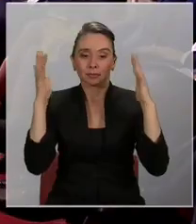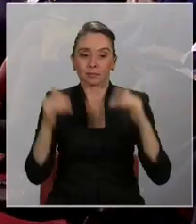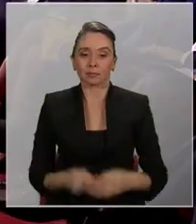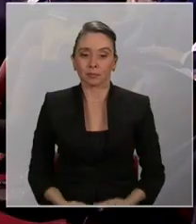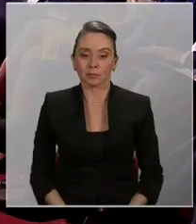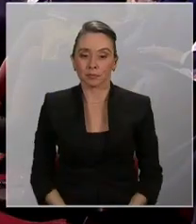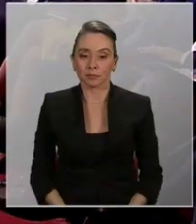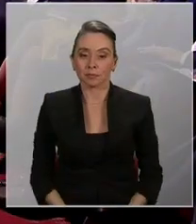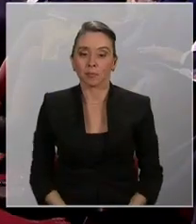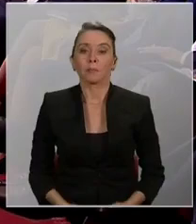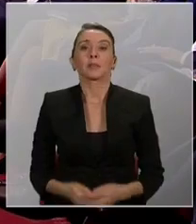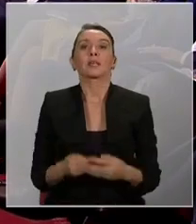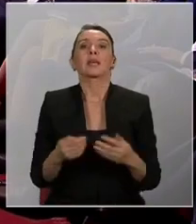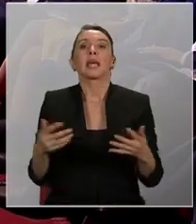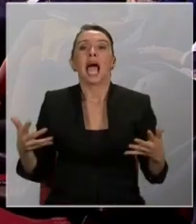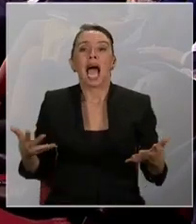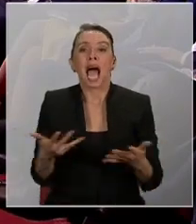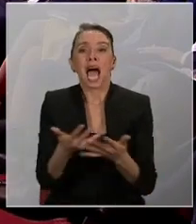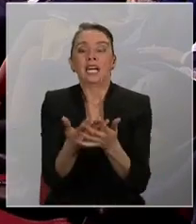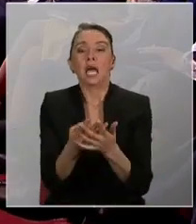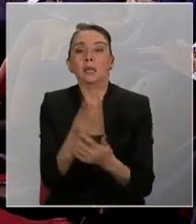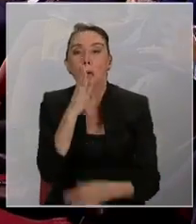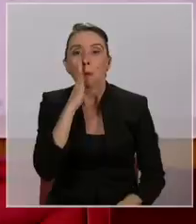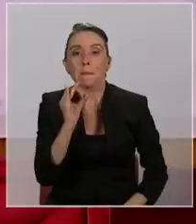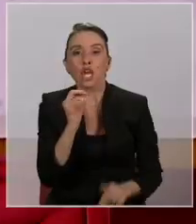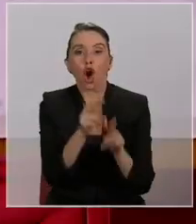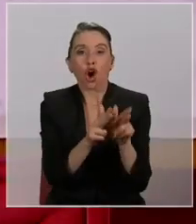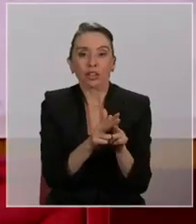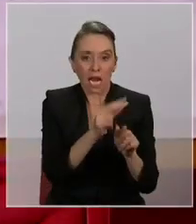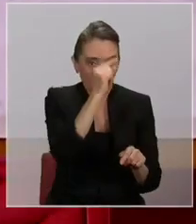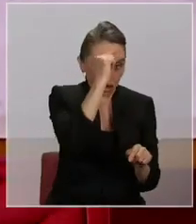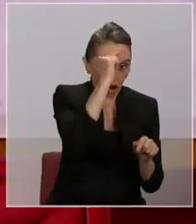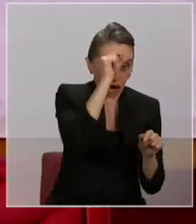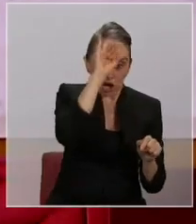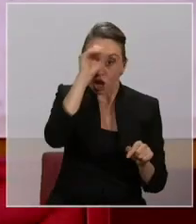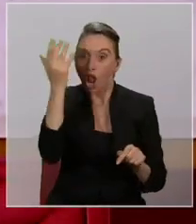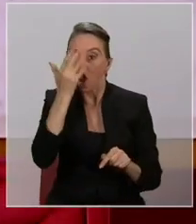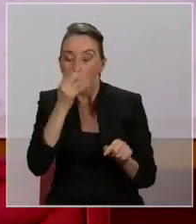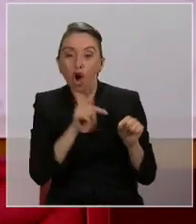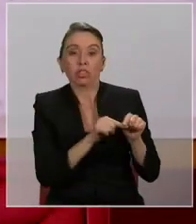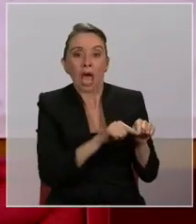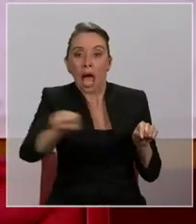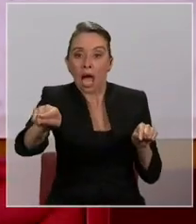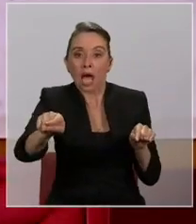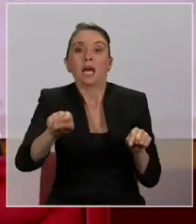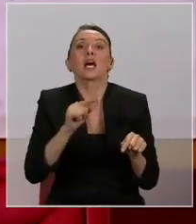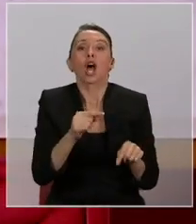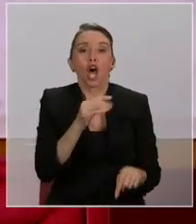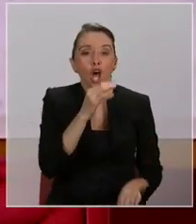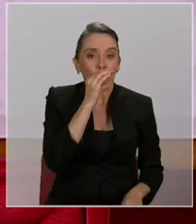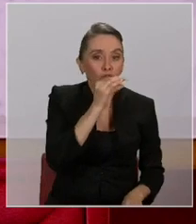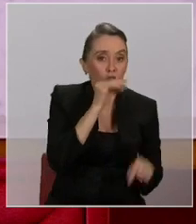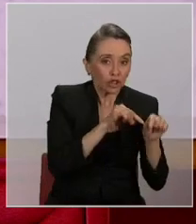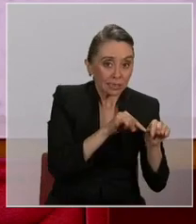Y la red Viotren, desde Coronel hasta Lota y desde Concepción hasta Penco.